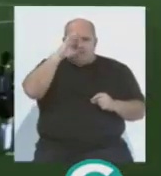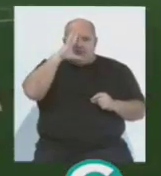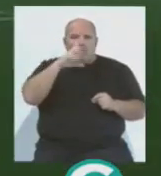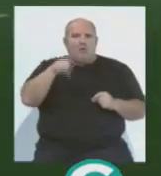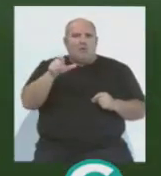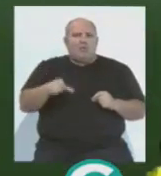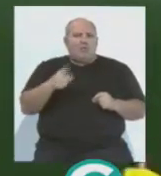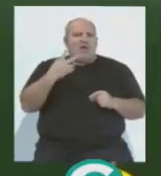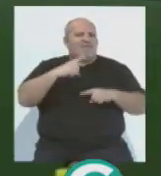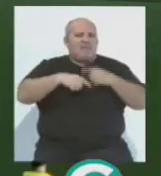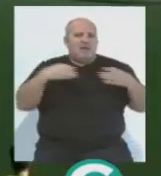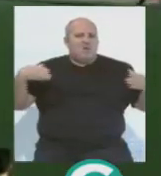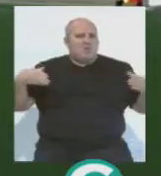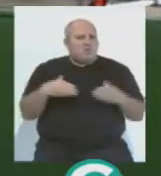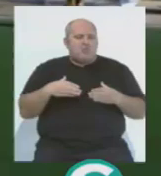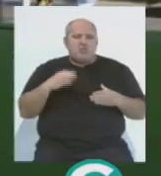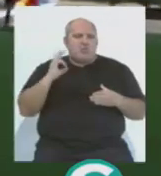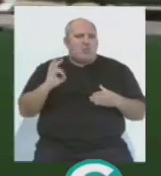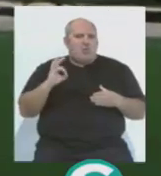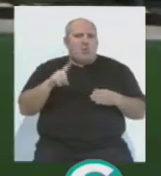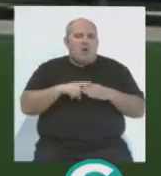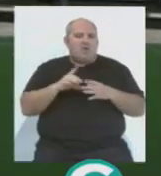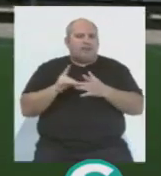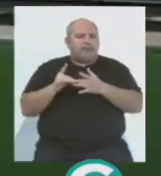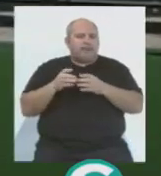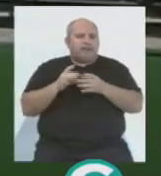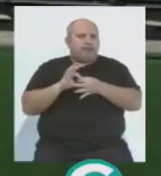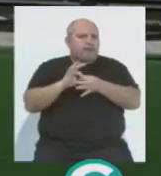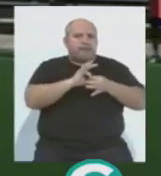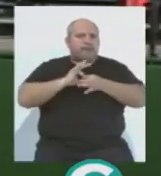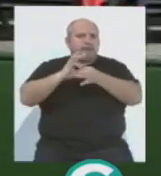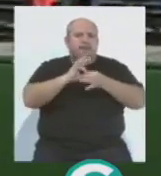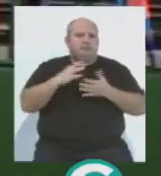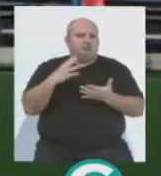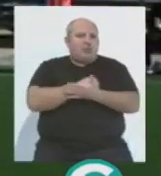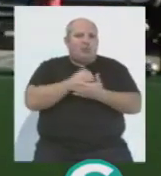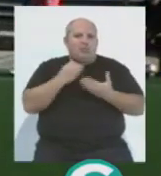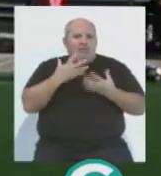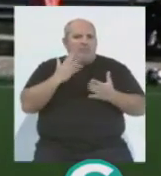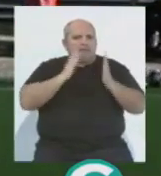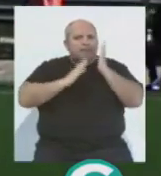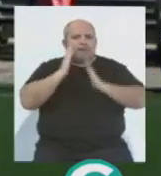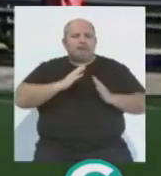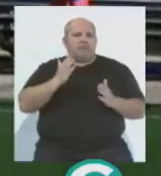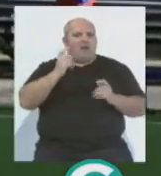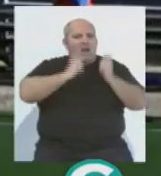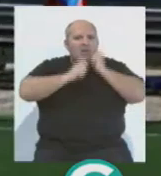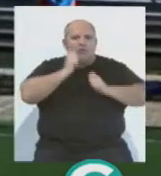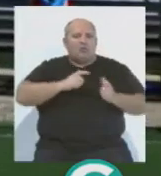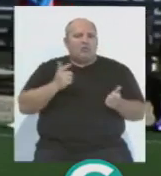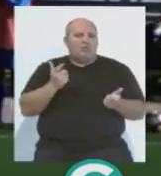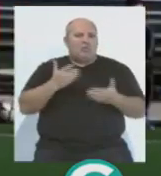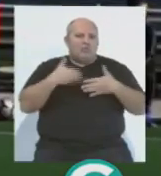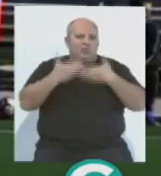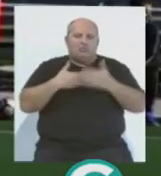también son una gran familia, que también es muy importante resaltar eso porque es increíble lo bien que se llevan entre todas y gracias a eso también se ve